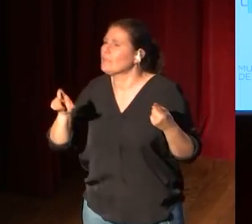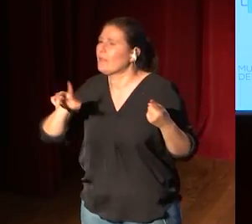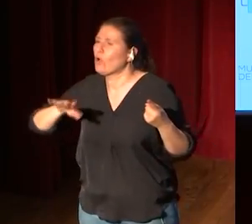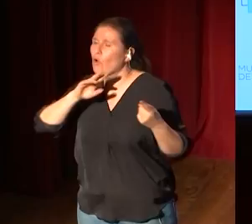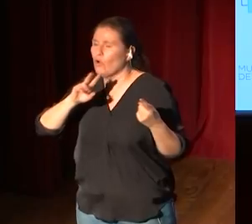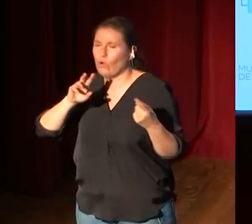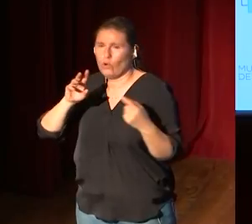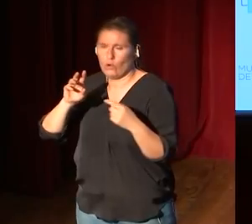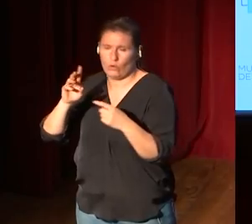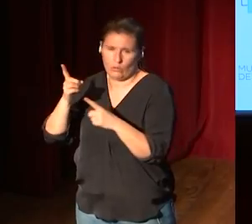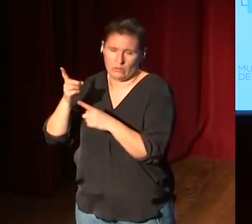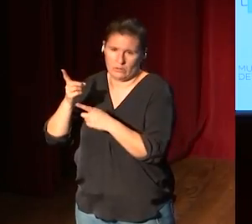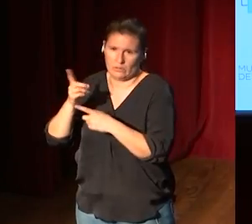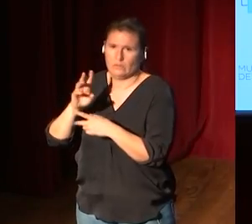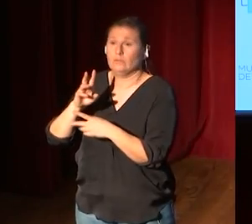digital